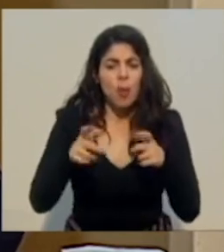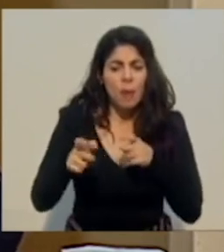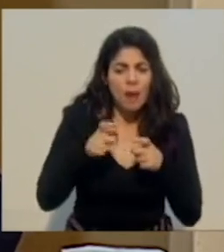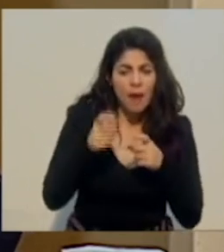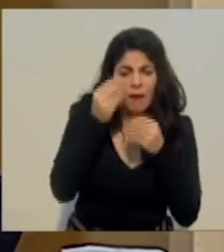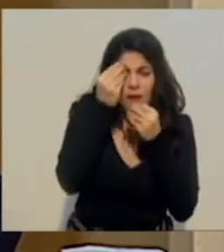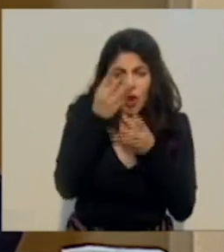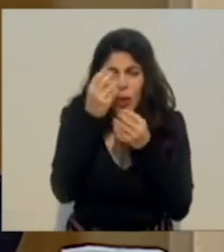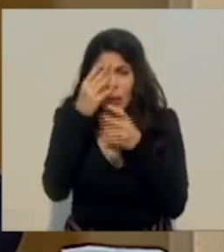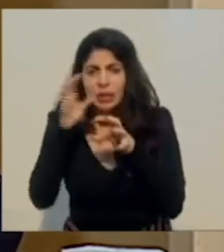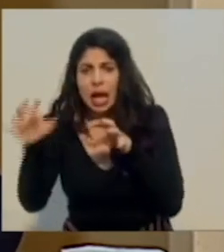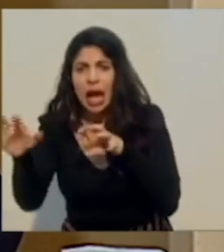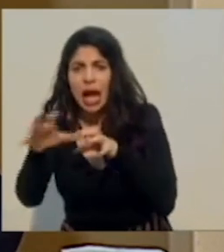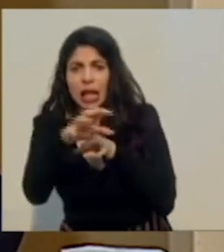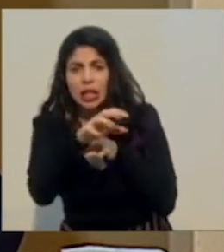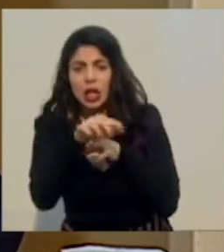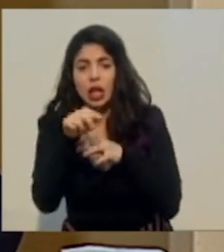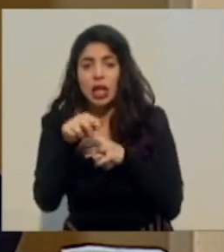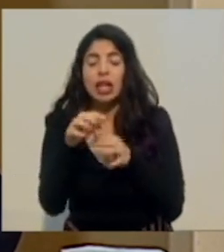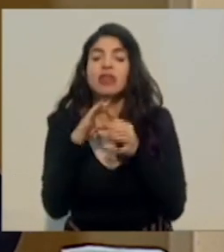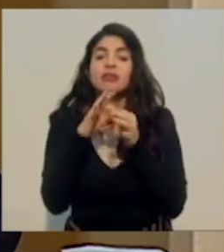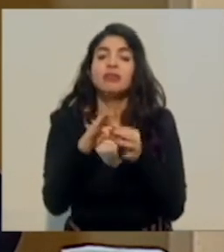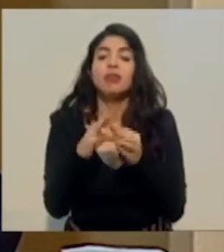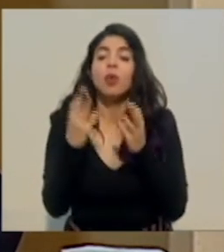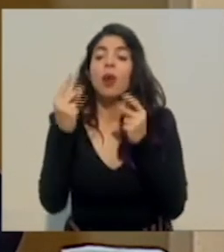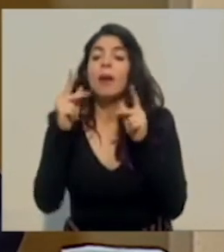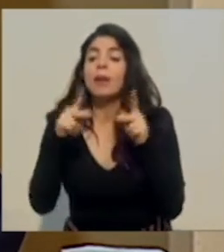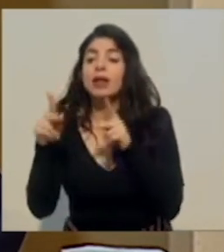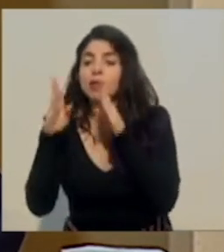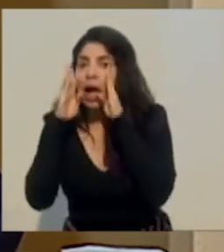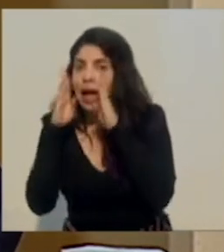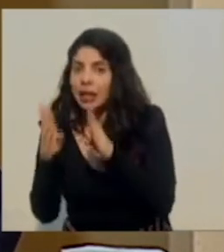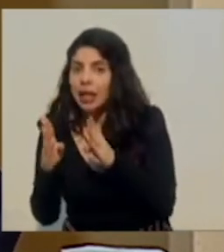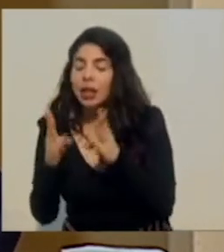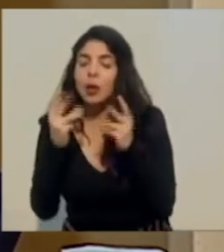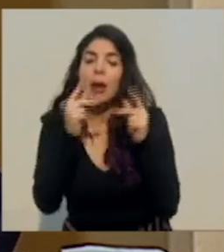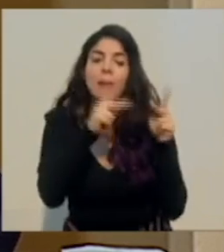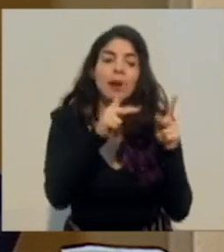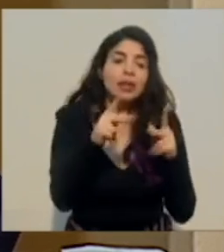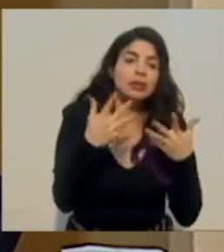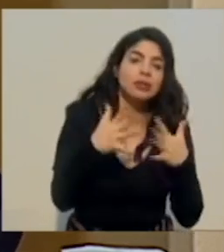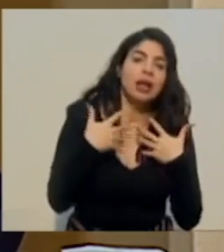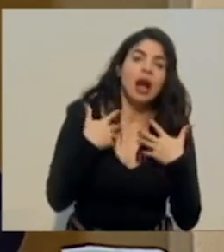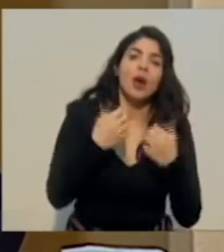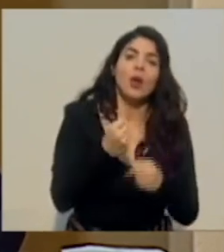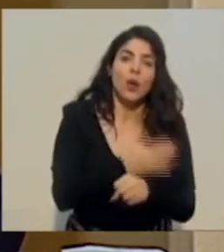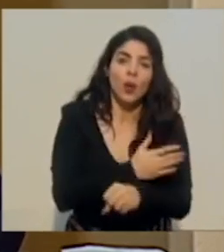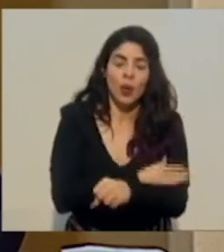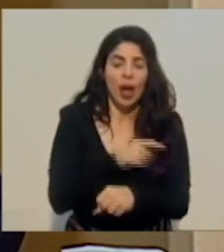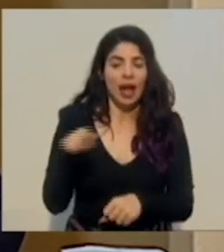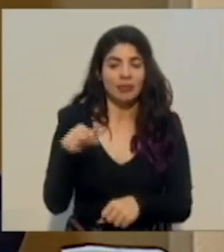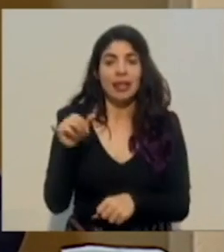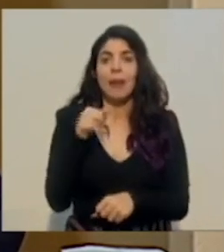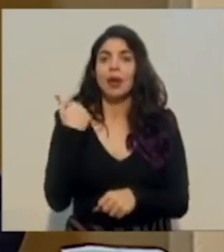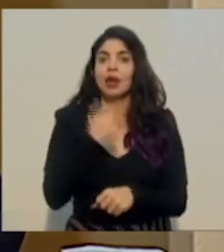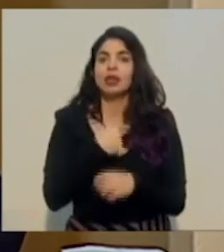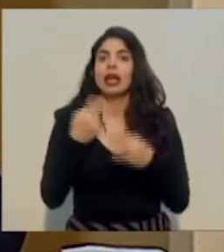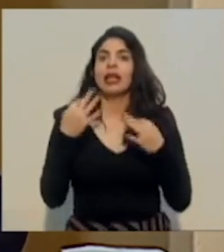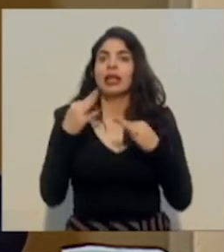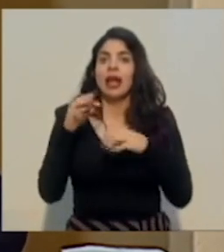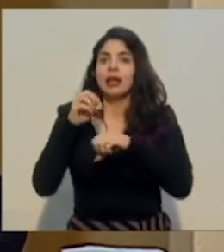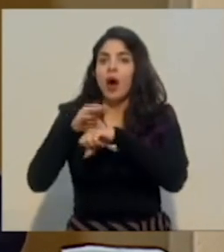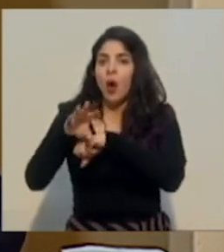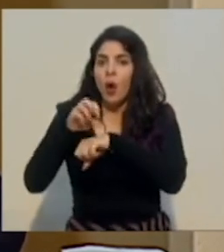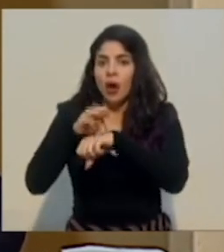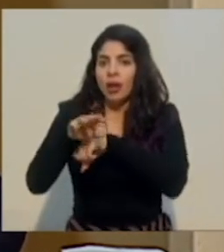casos que se atienden, sobre los casos que se recuperan. Hemos tratado de orientar con diferentes instituciones una estrategia de